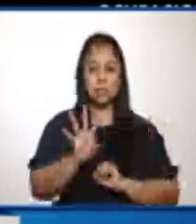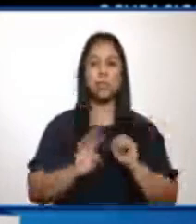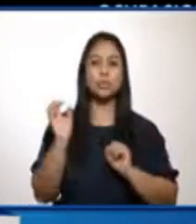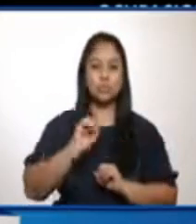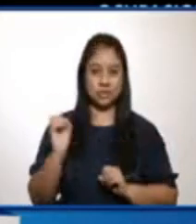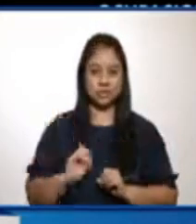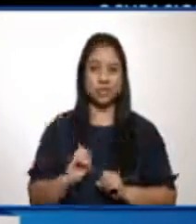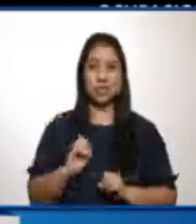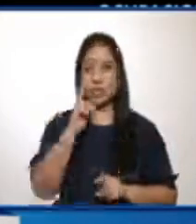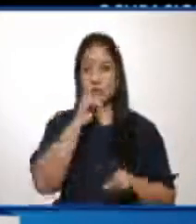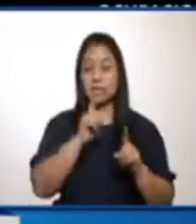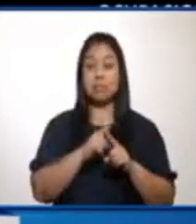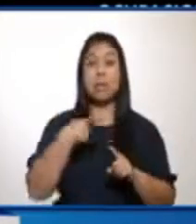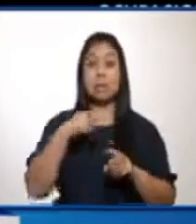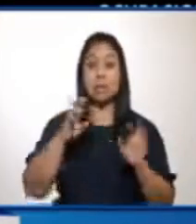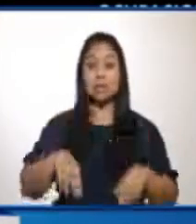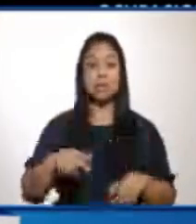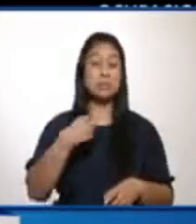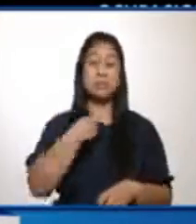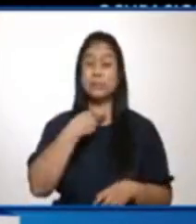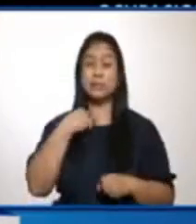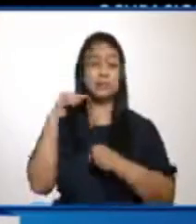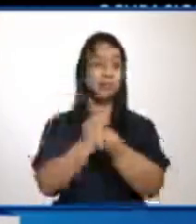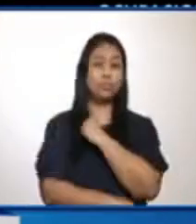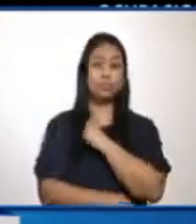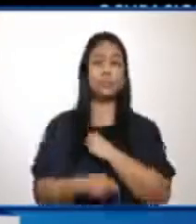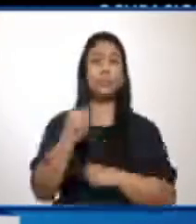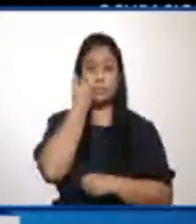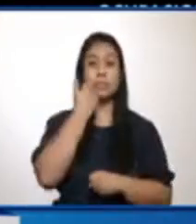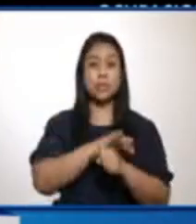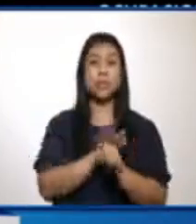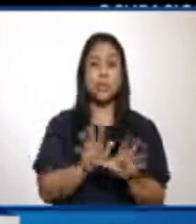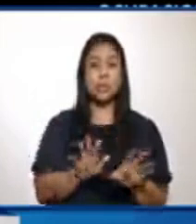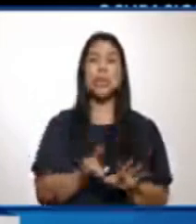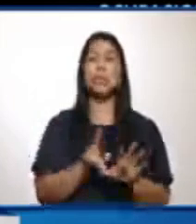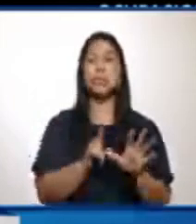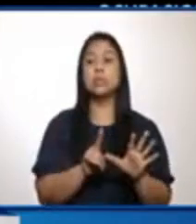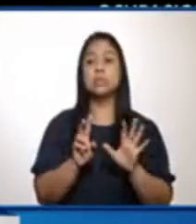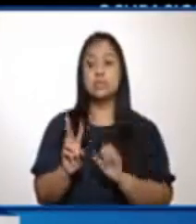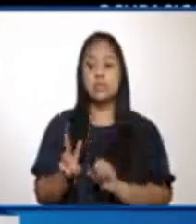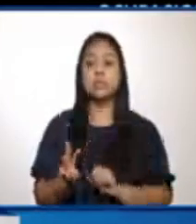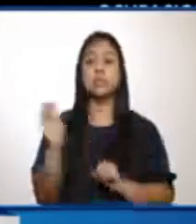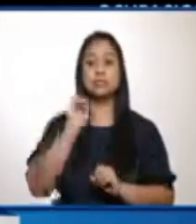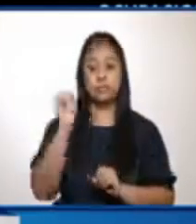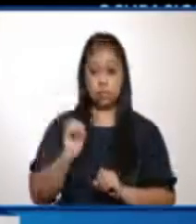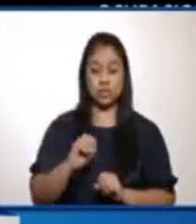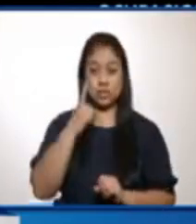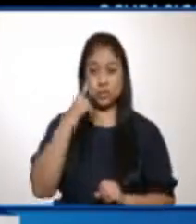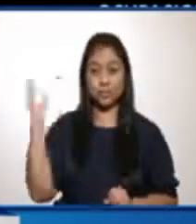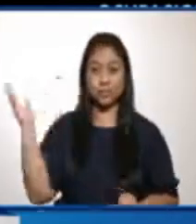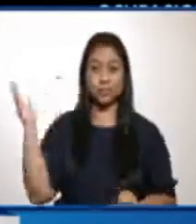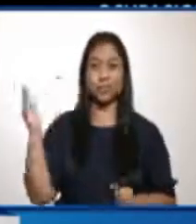ciento y en severos un 63 por ciento en porcentaje en todos los hospitales